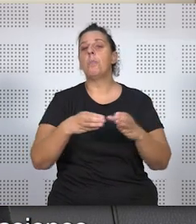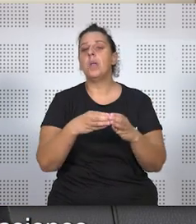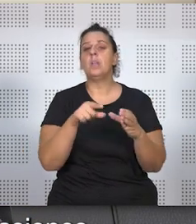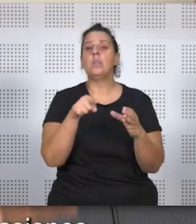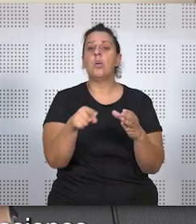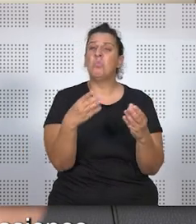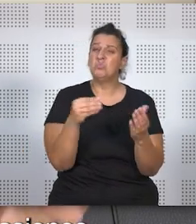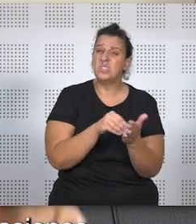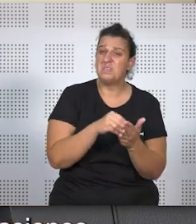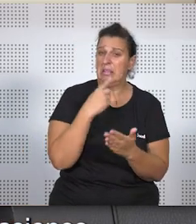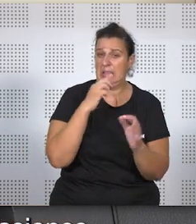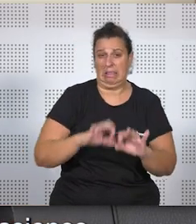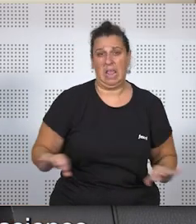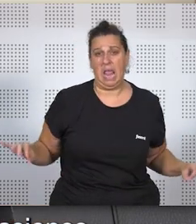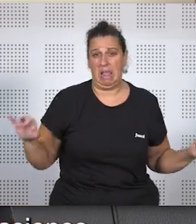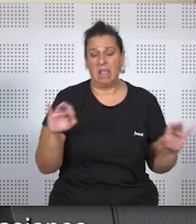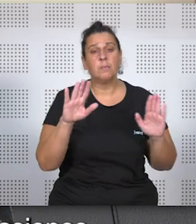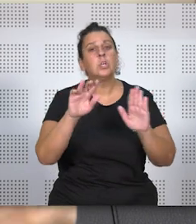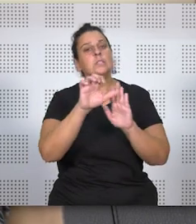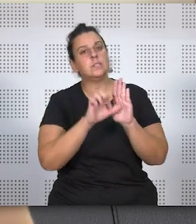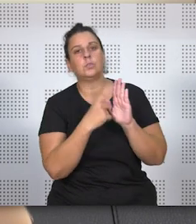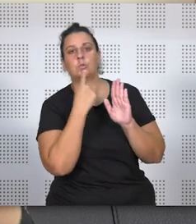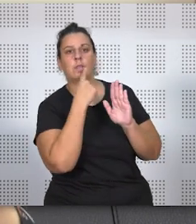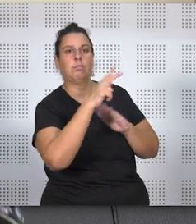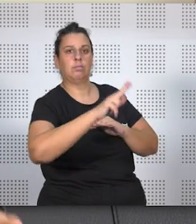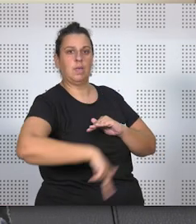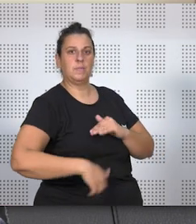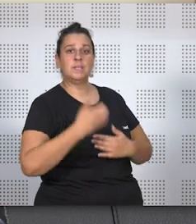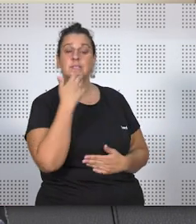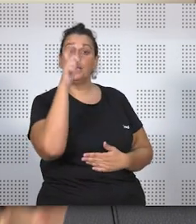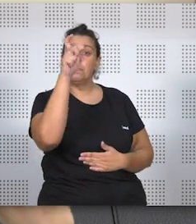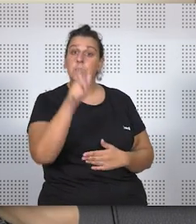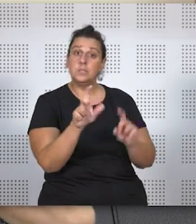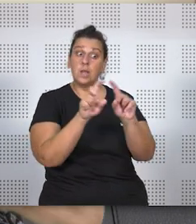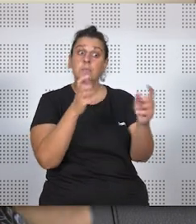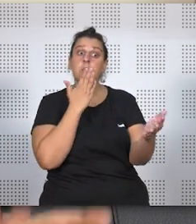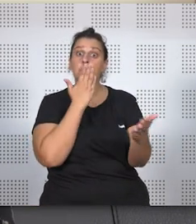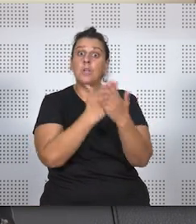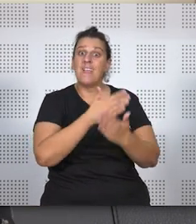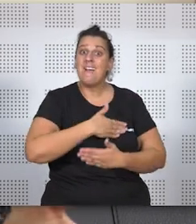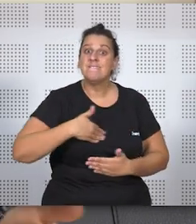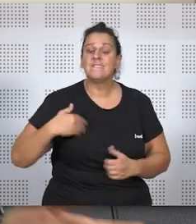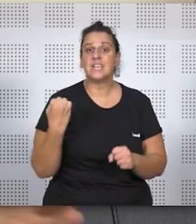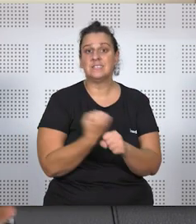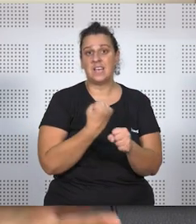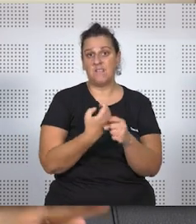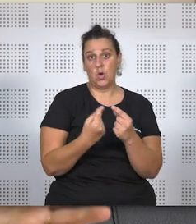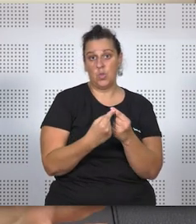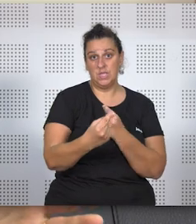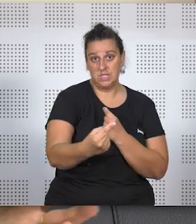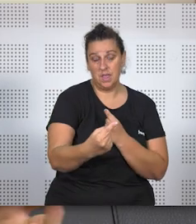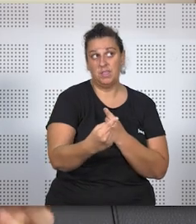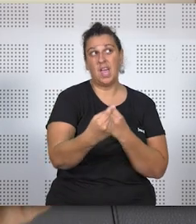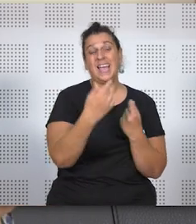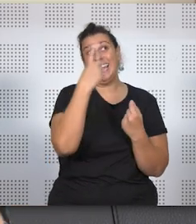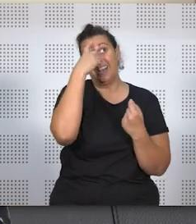dicen nada, pero el estatuto también ha previsto esto. Entonces si alguien quiere solicitar a su empresa un trabajo a distancia, en este caso seguramente